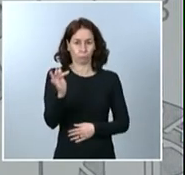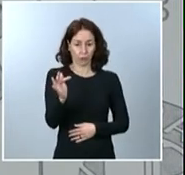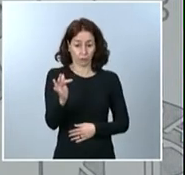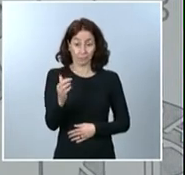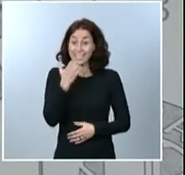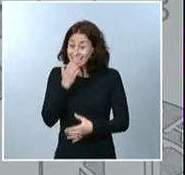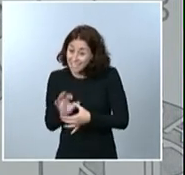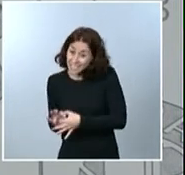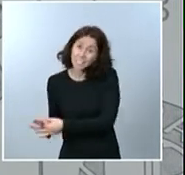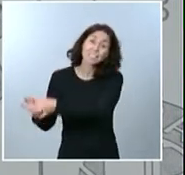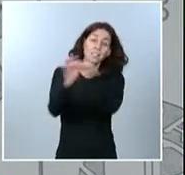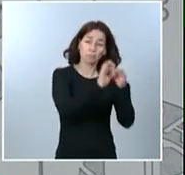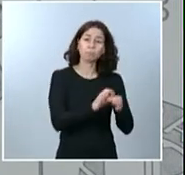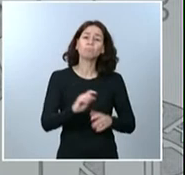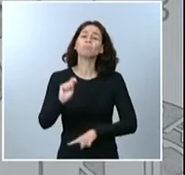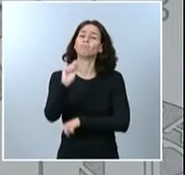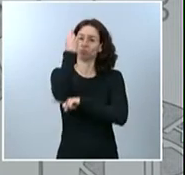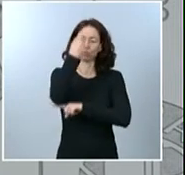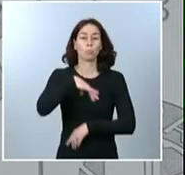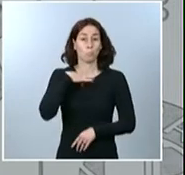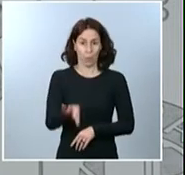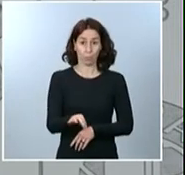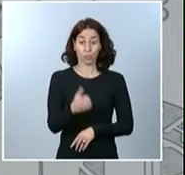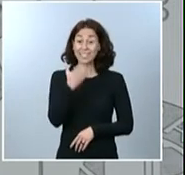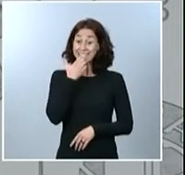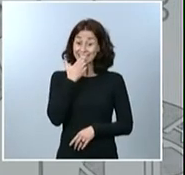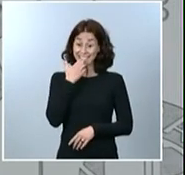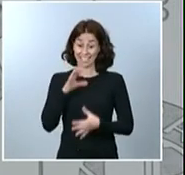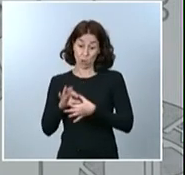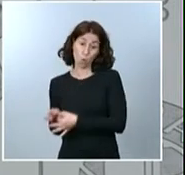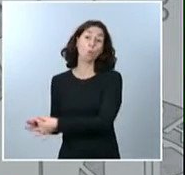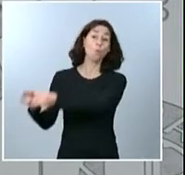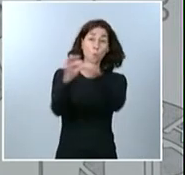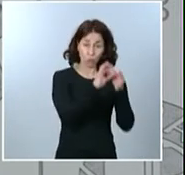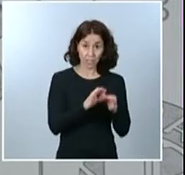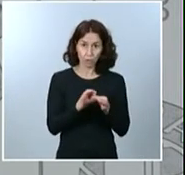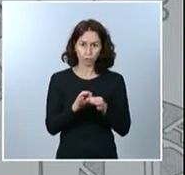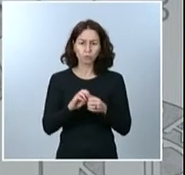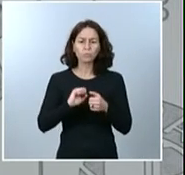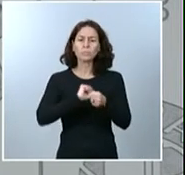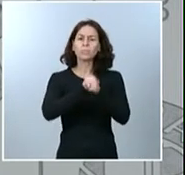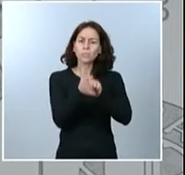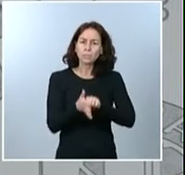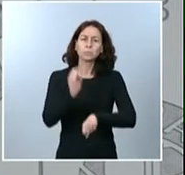conseguiremos. Unidos conseguiremos de nuevo vencer al virus en esta segunda ola. Gracias.